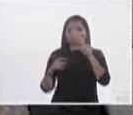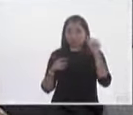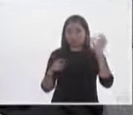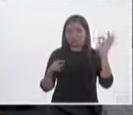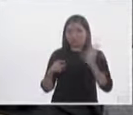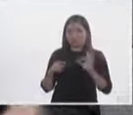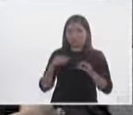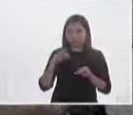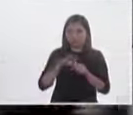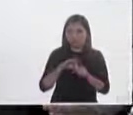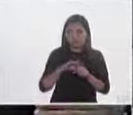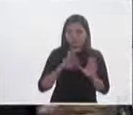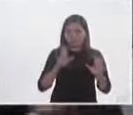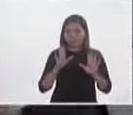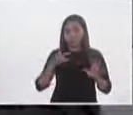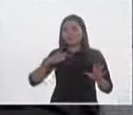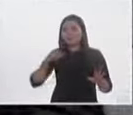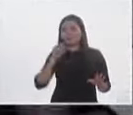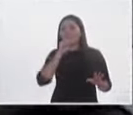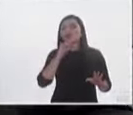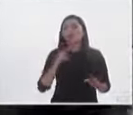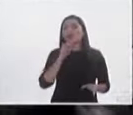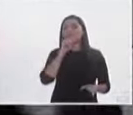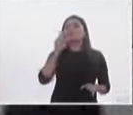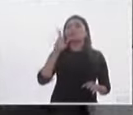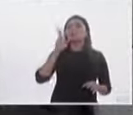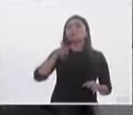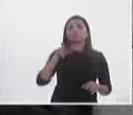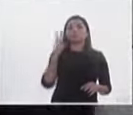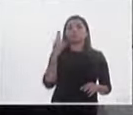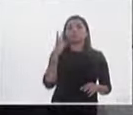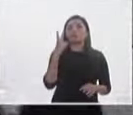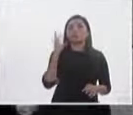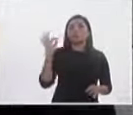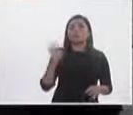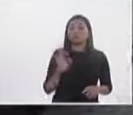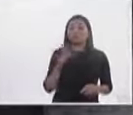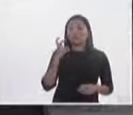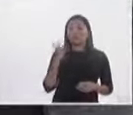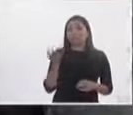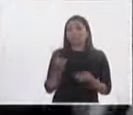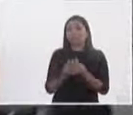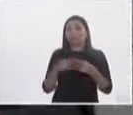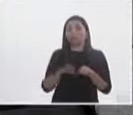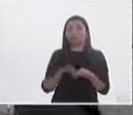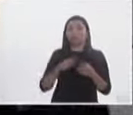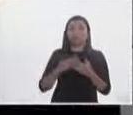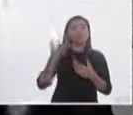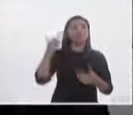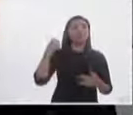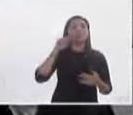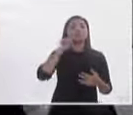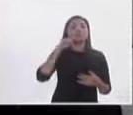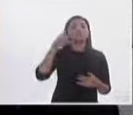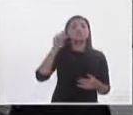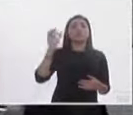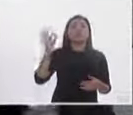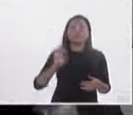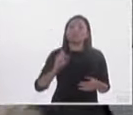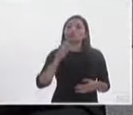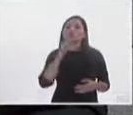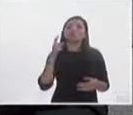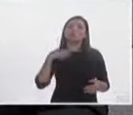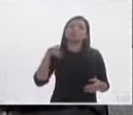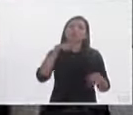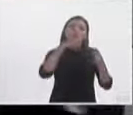pero al final de cuentas mira Jalisco tiene una participación importante creo que fue el 52% eso es fundamental la otra vez casi llegamos a 70 eso es lo que nos debe preocupar a todos